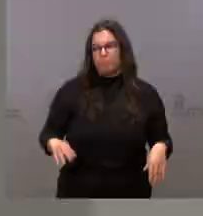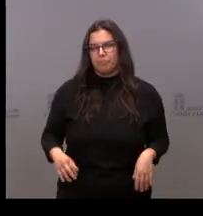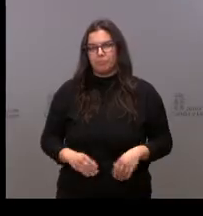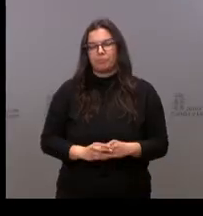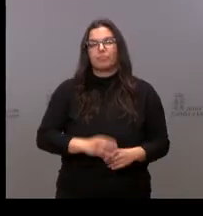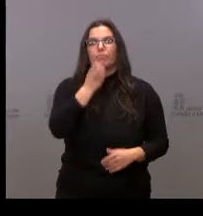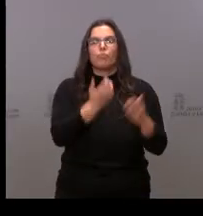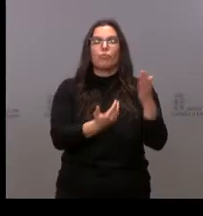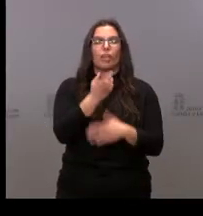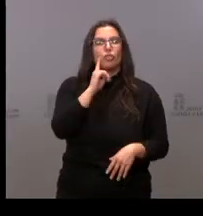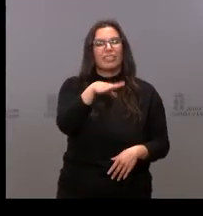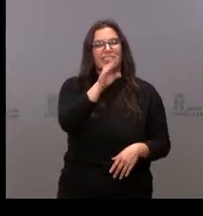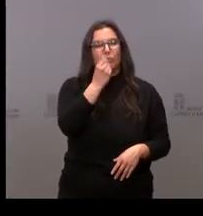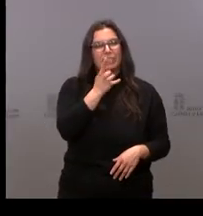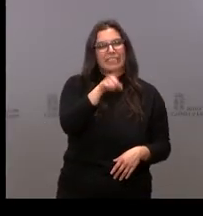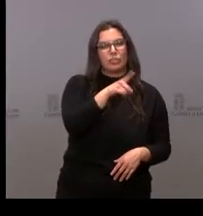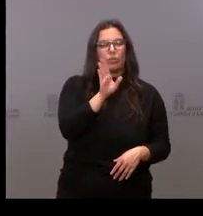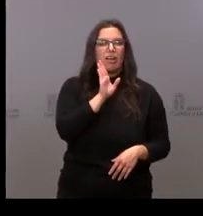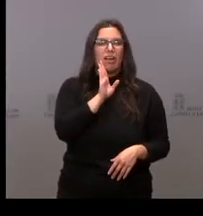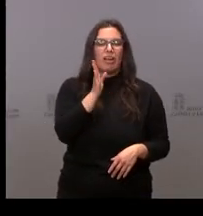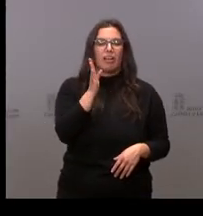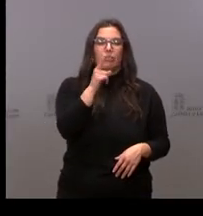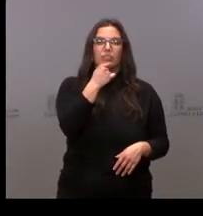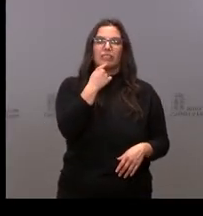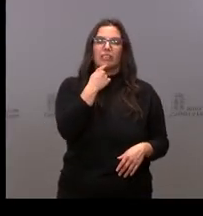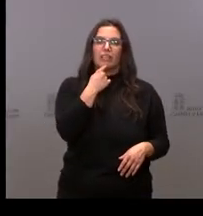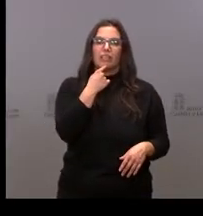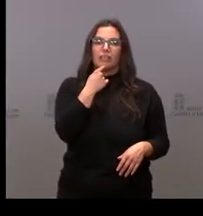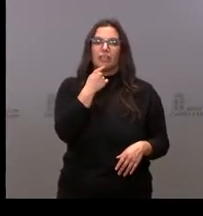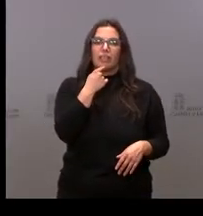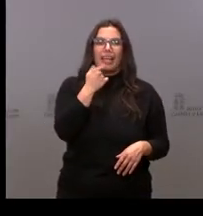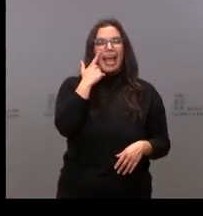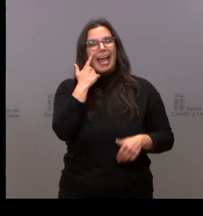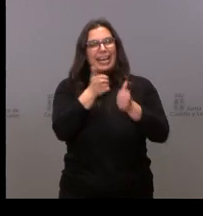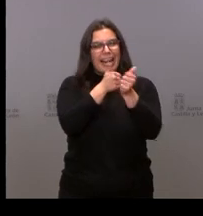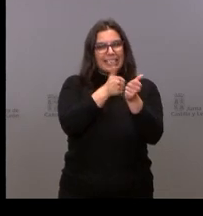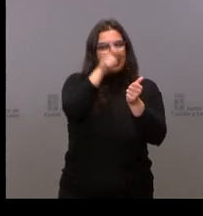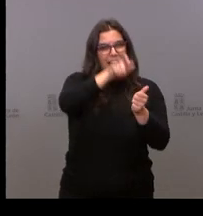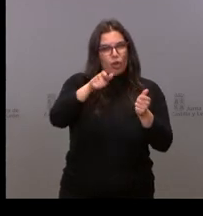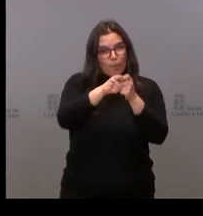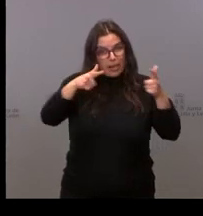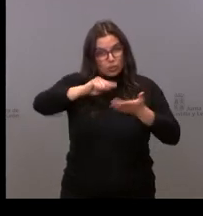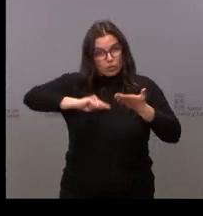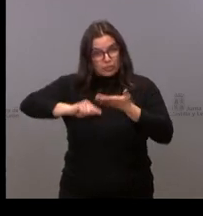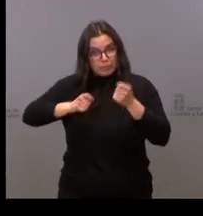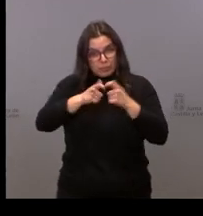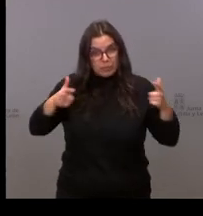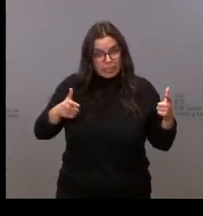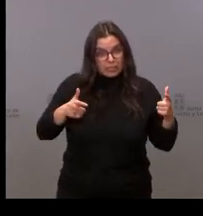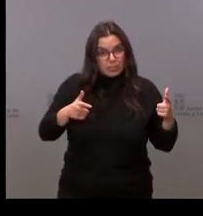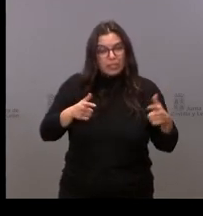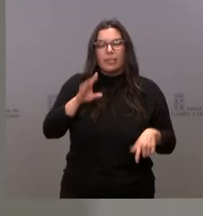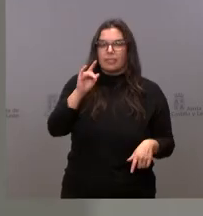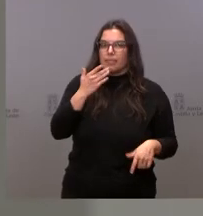Buenos días. No sé si le he entendido correctamente antes que se va a incrementar el número de rastreadores o las medidas… No sé si tiene… Se ha